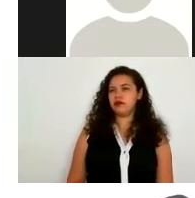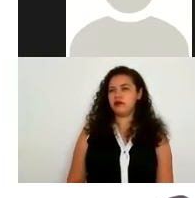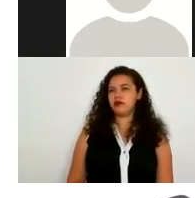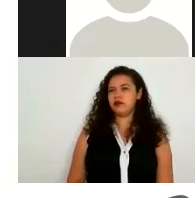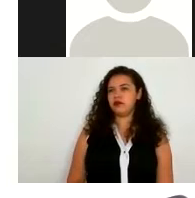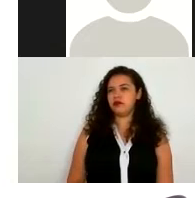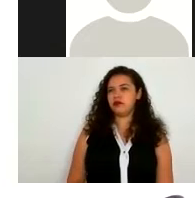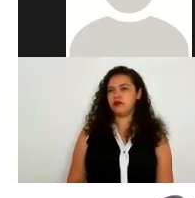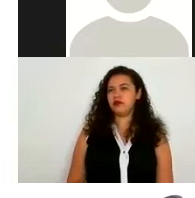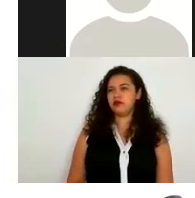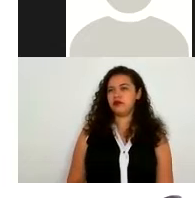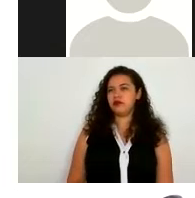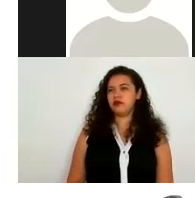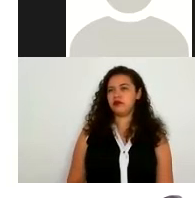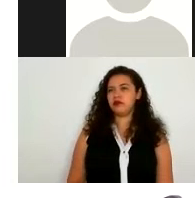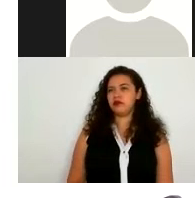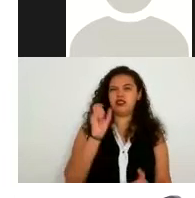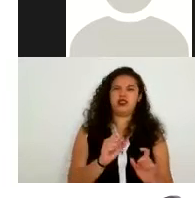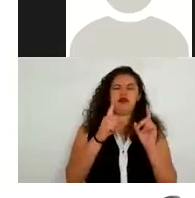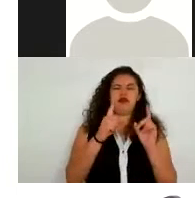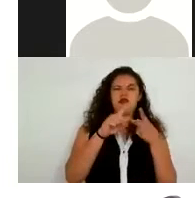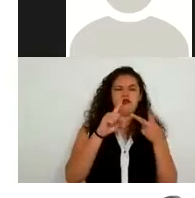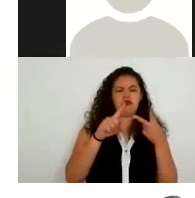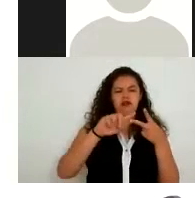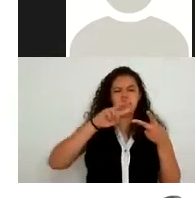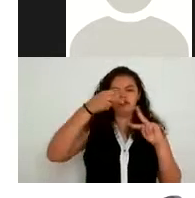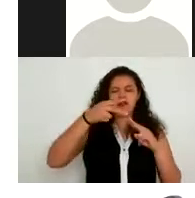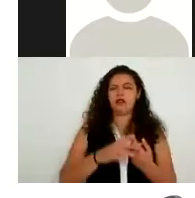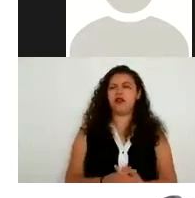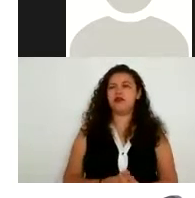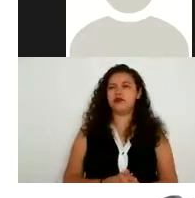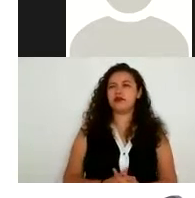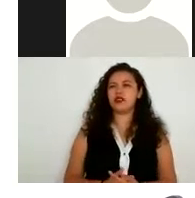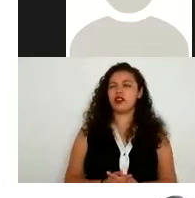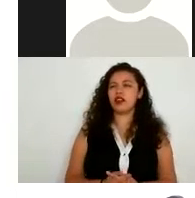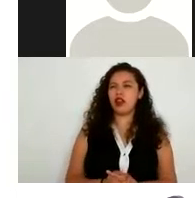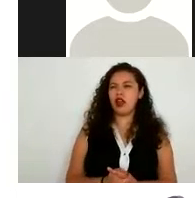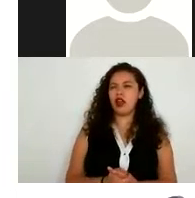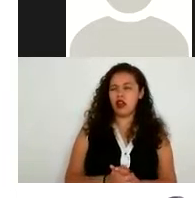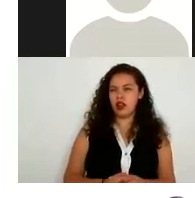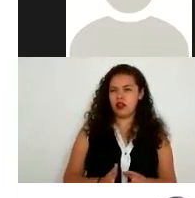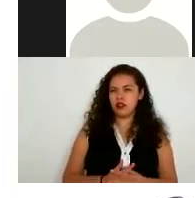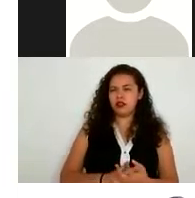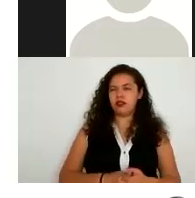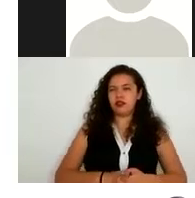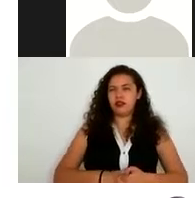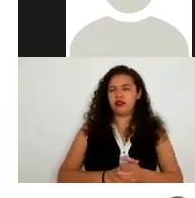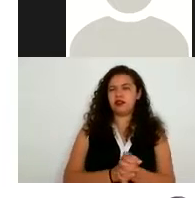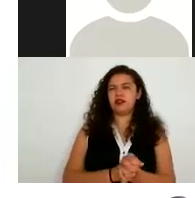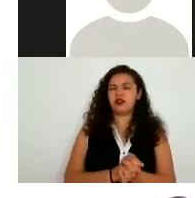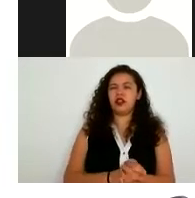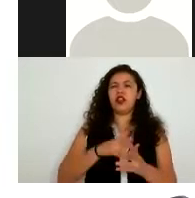primera pregunta o la segunda el hecho de que en nuestros formularios tenemos algunos datos